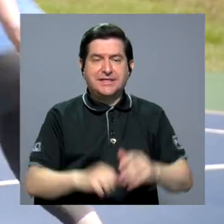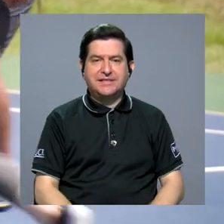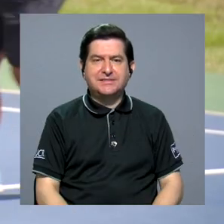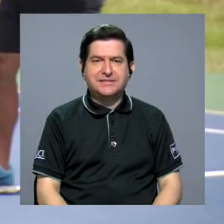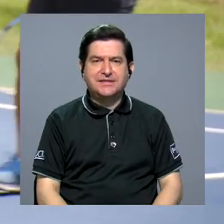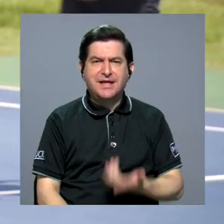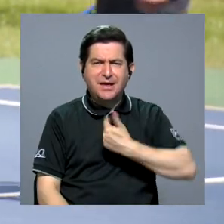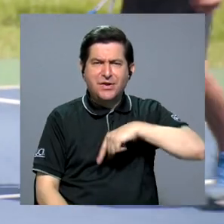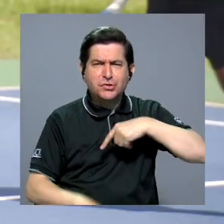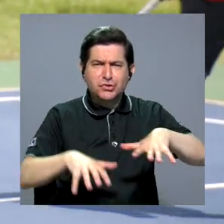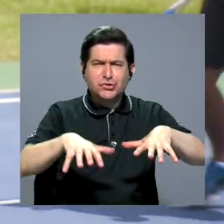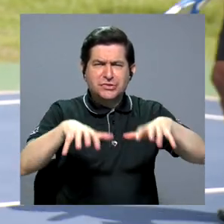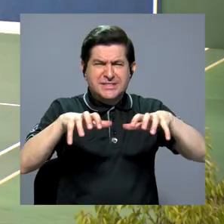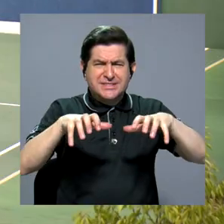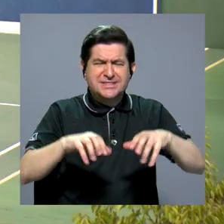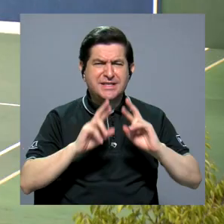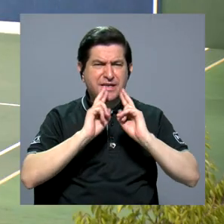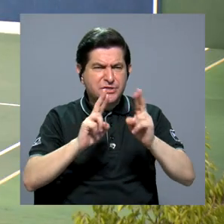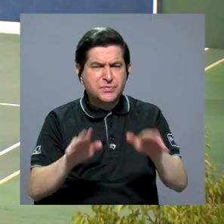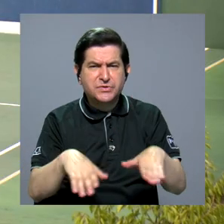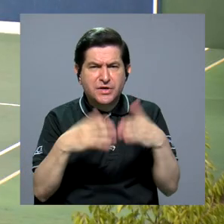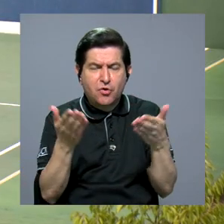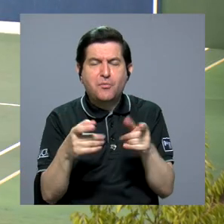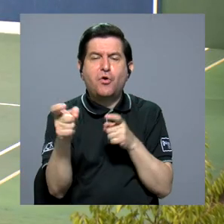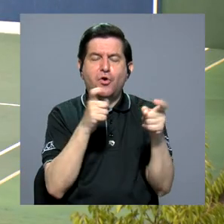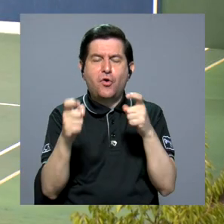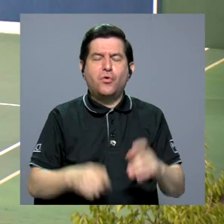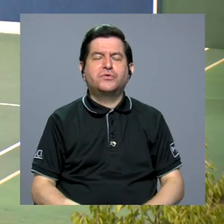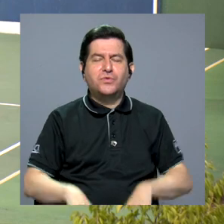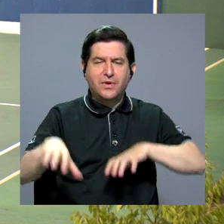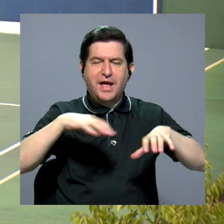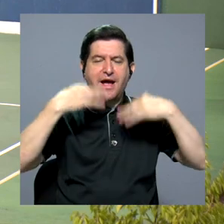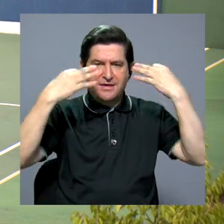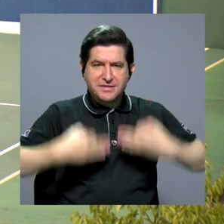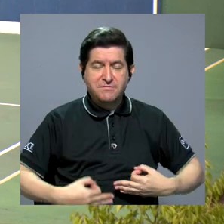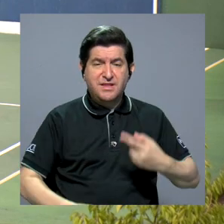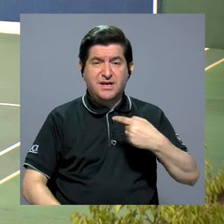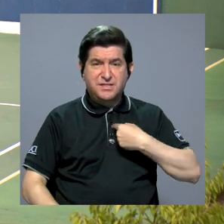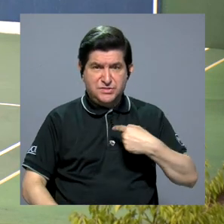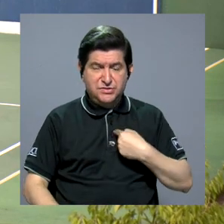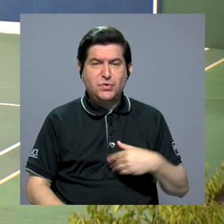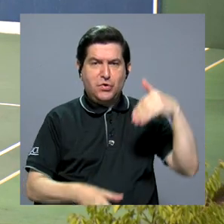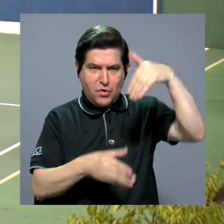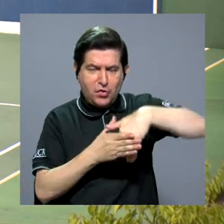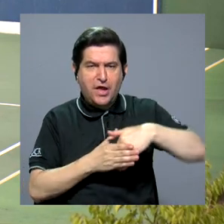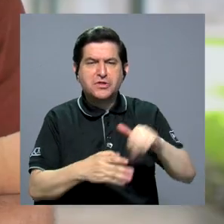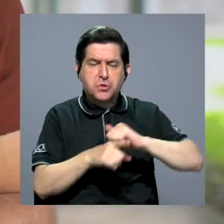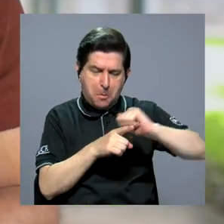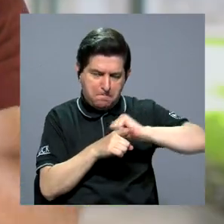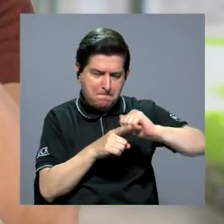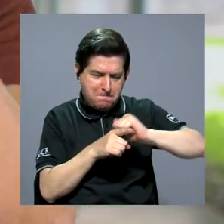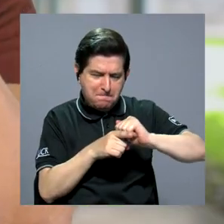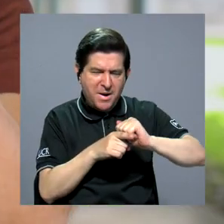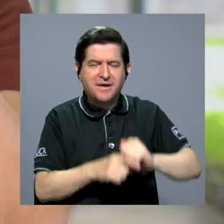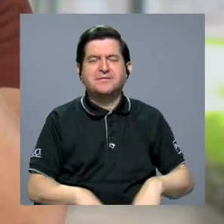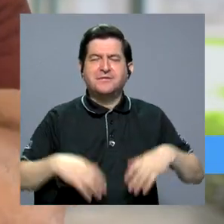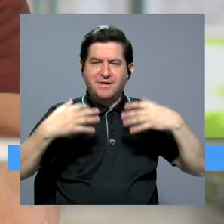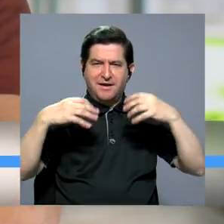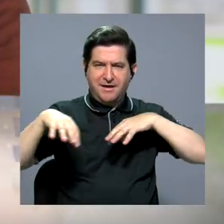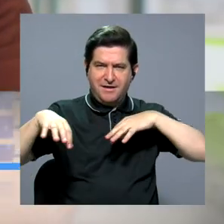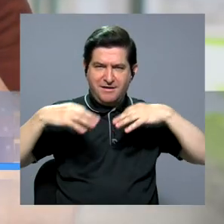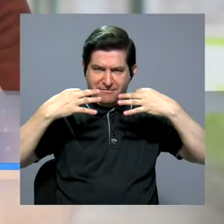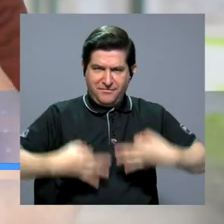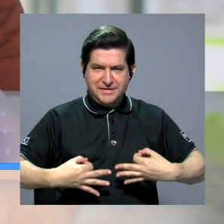respondemos a los estreses? Está modulado por el ejercicio y con el paso del tiempo, si uno se enrola en una rutina de ejercicio, entonces